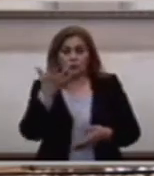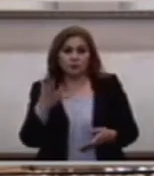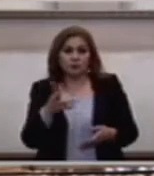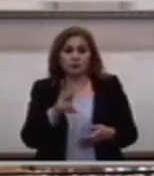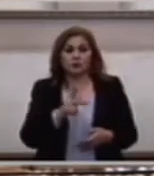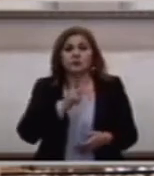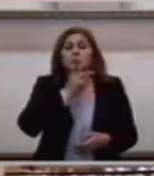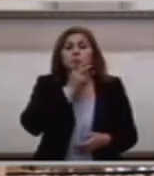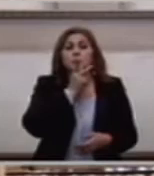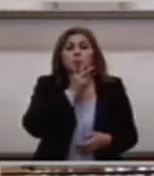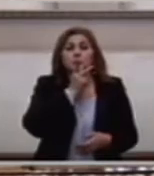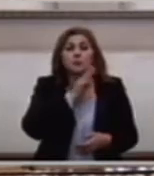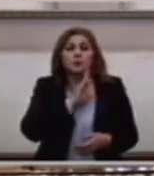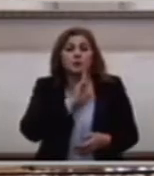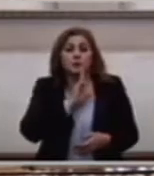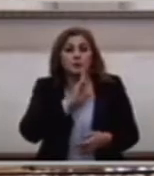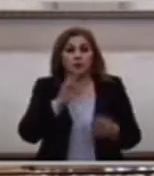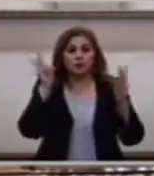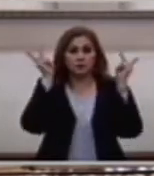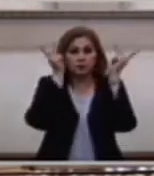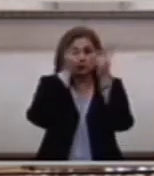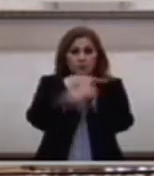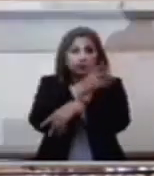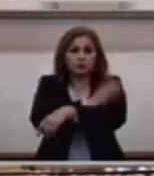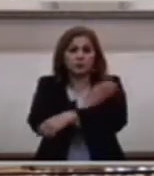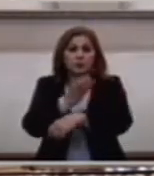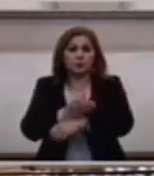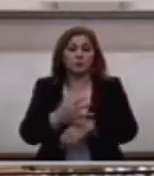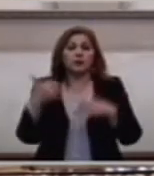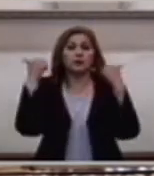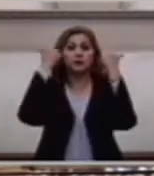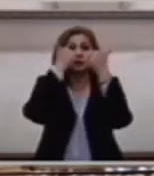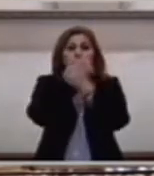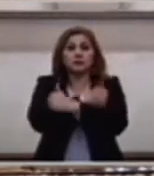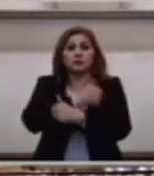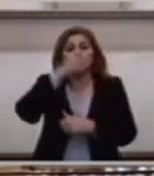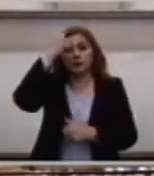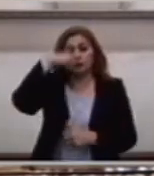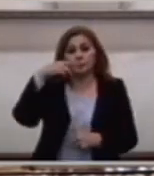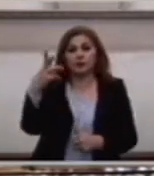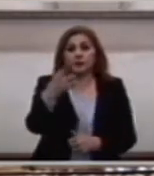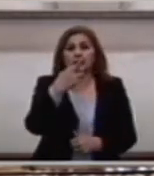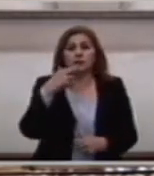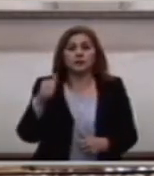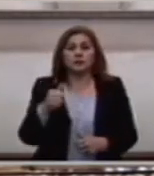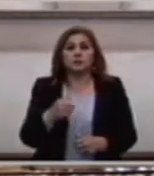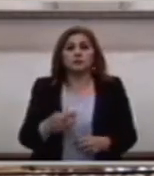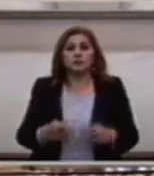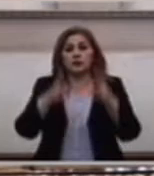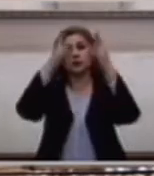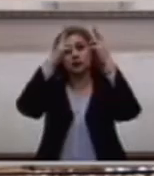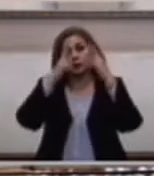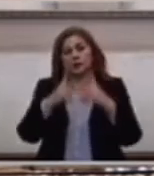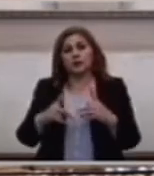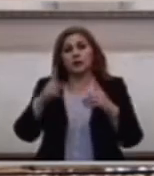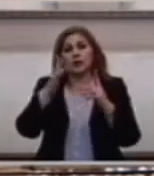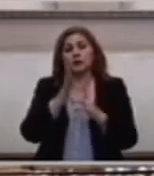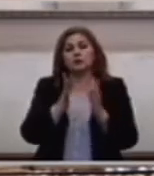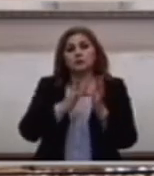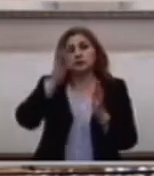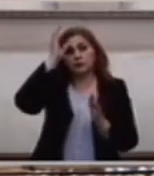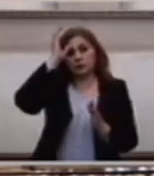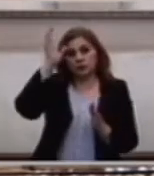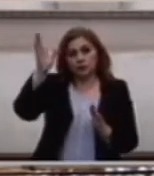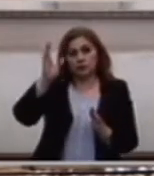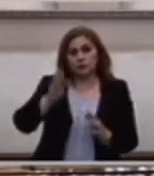padrinos Que acompañan a sus ahijados Para que reciban el regalo de Cristo A